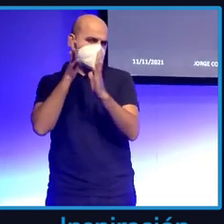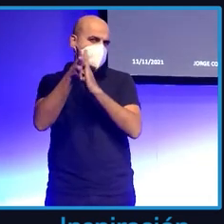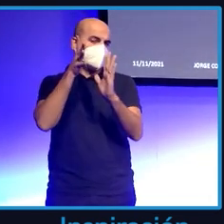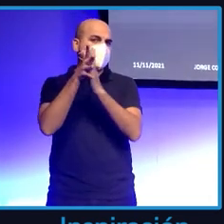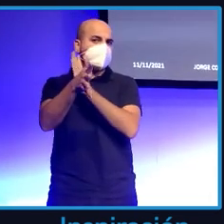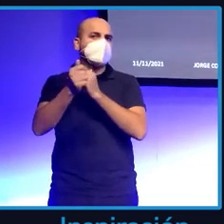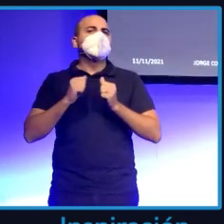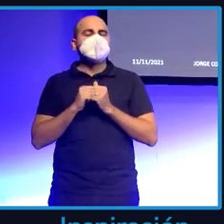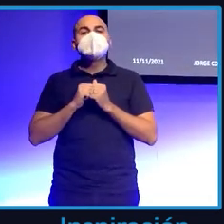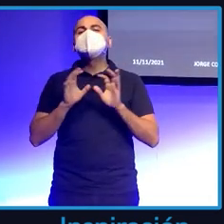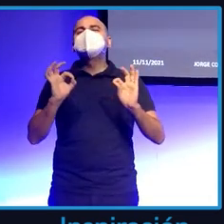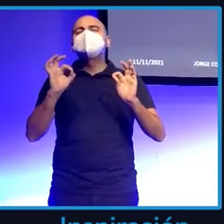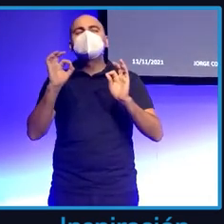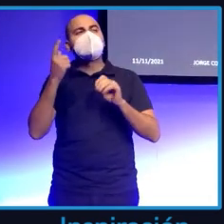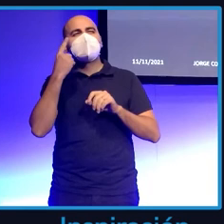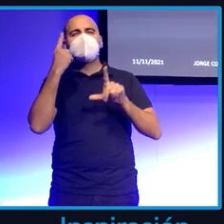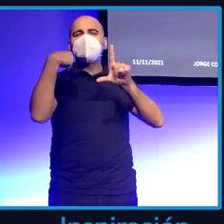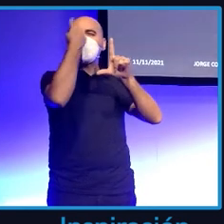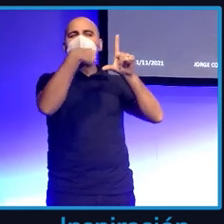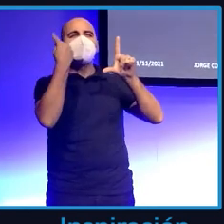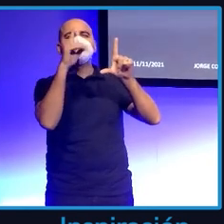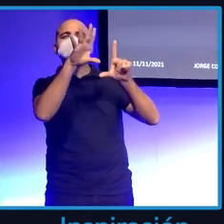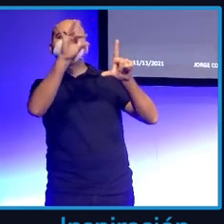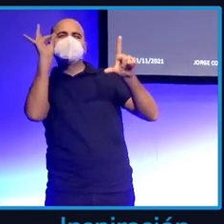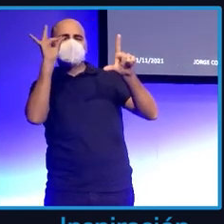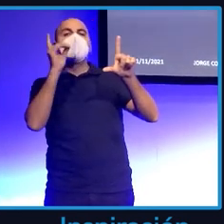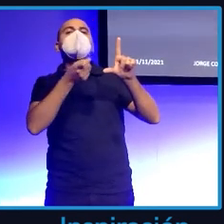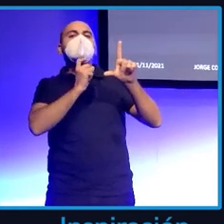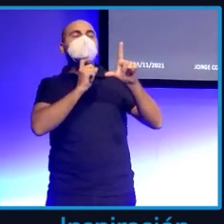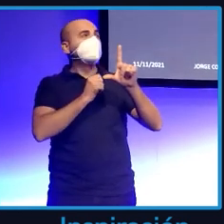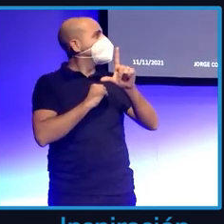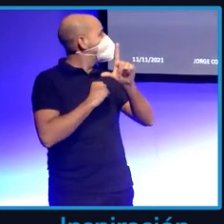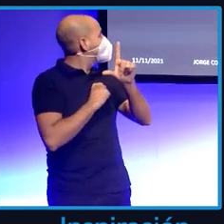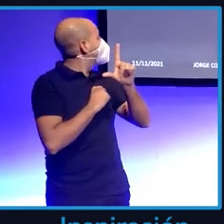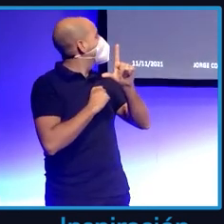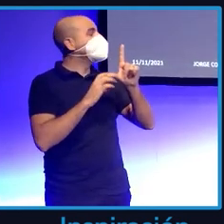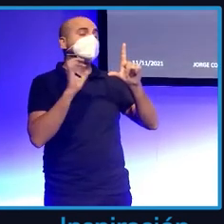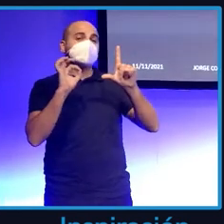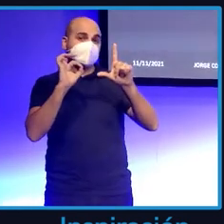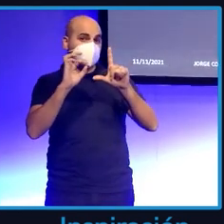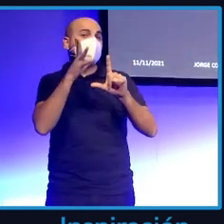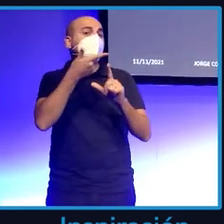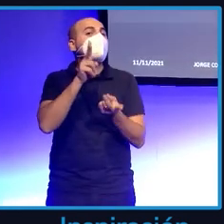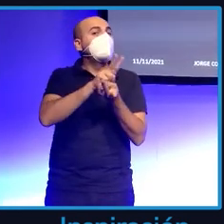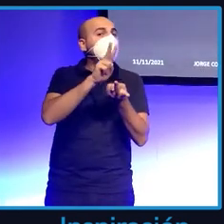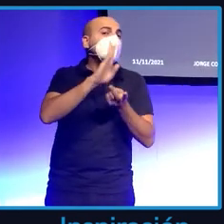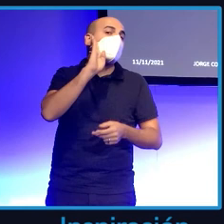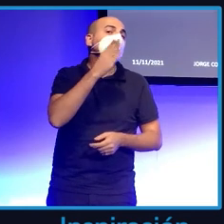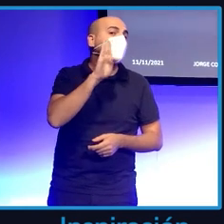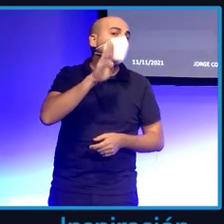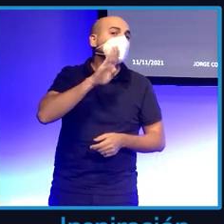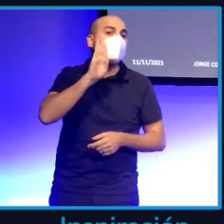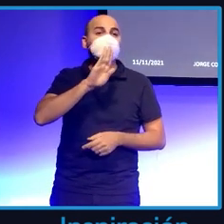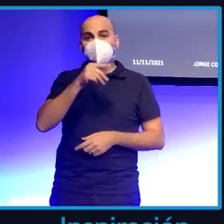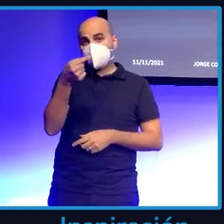utilización del reconocimiento facial para identificar porno vengativo, que esto es una de las cosas que hay mucho. El reconocimiento